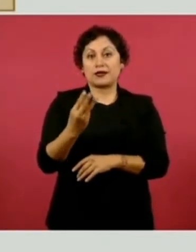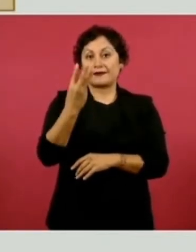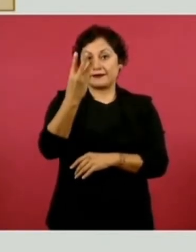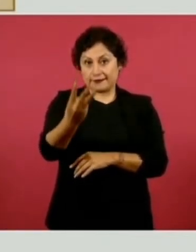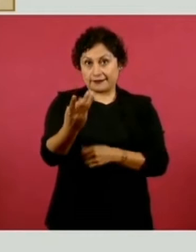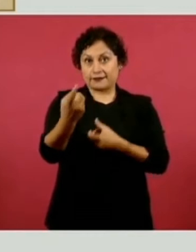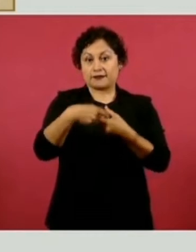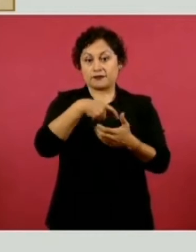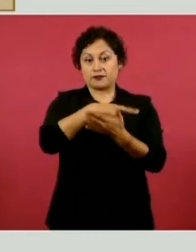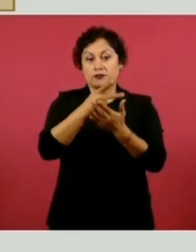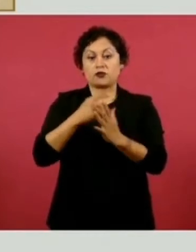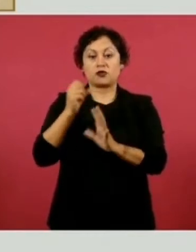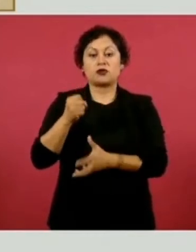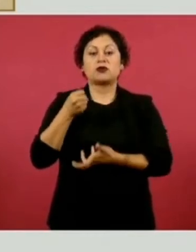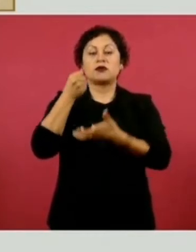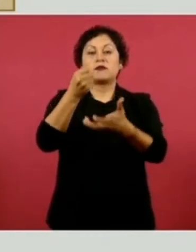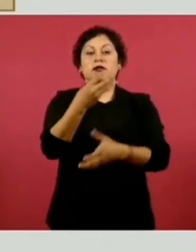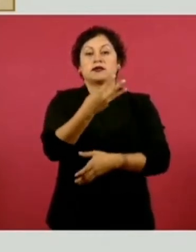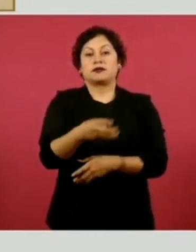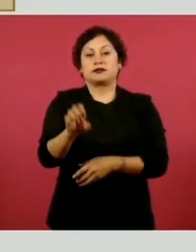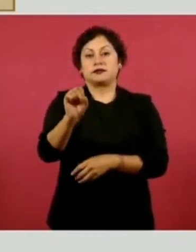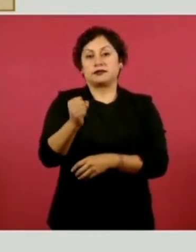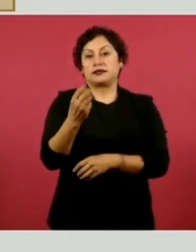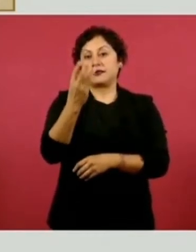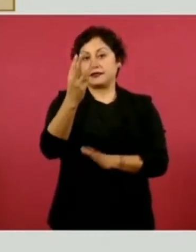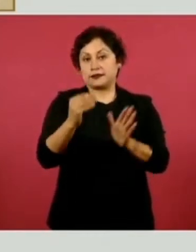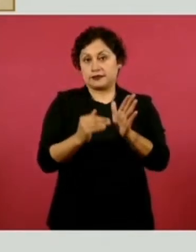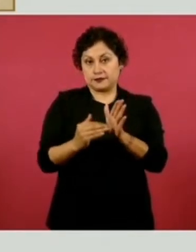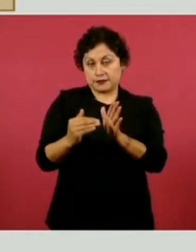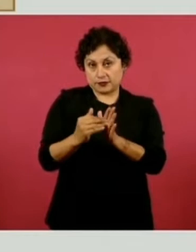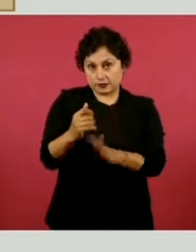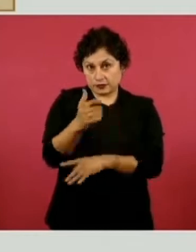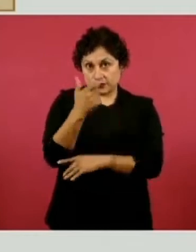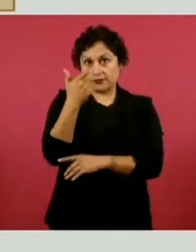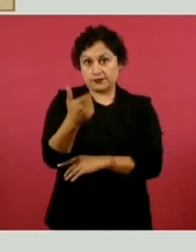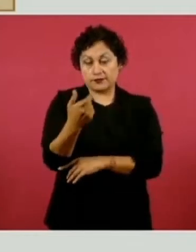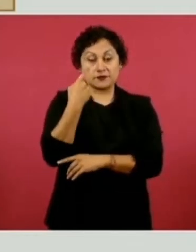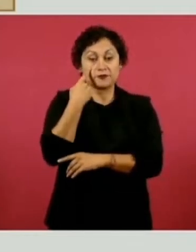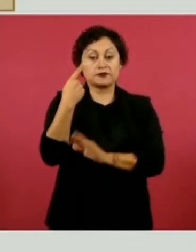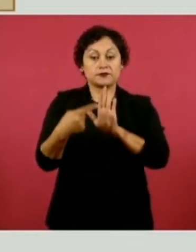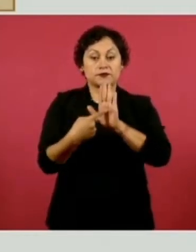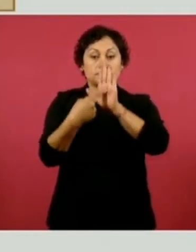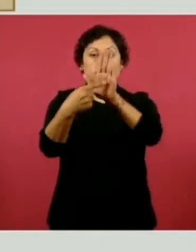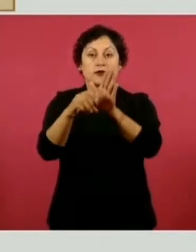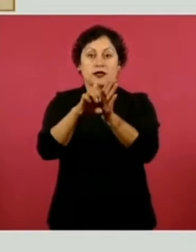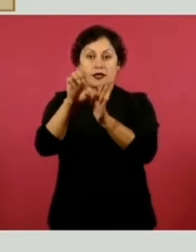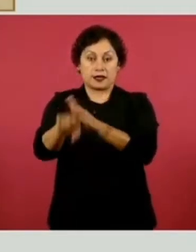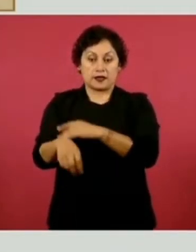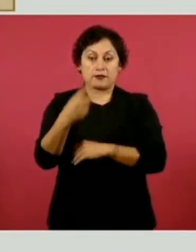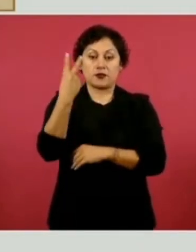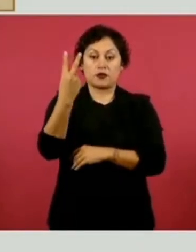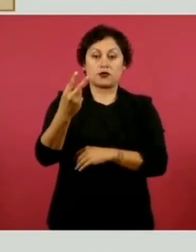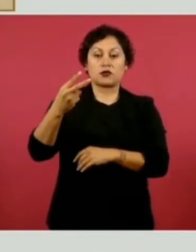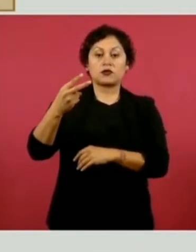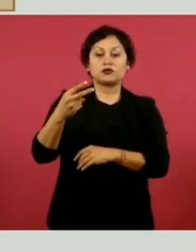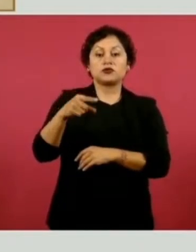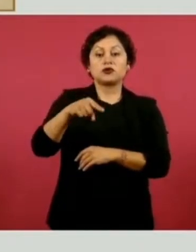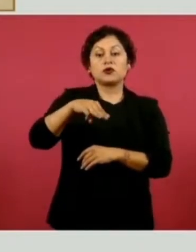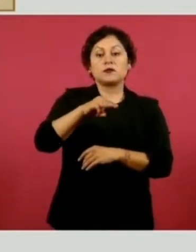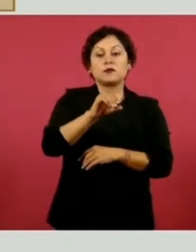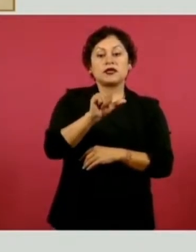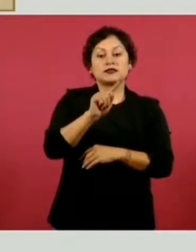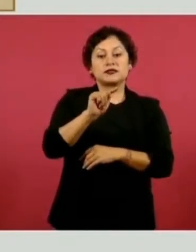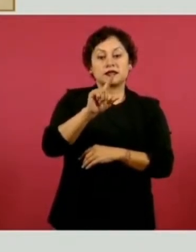363 millones de pesos. Traemos aquí dos casos, el de Mazatlán, de Envilla de